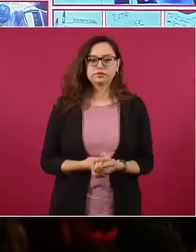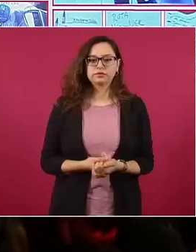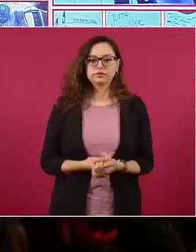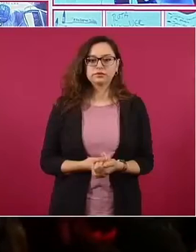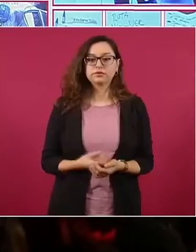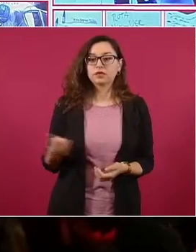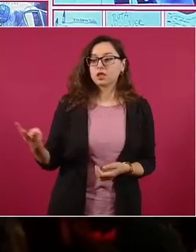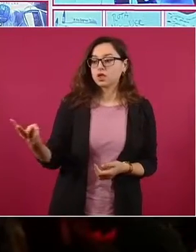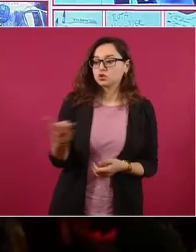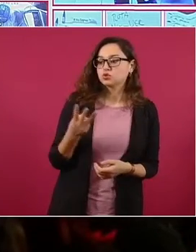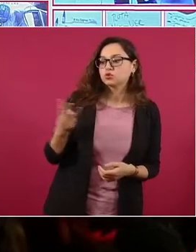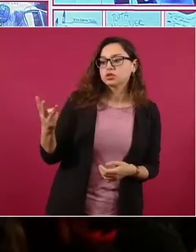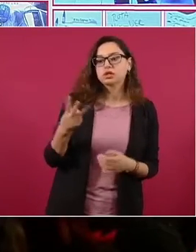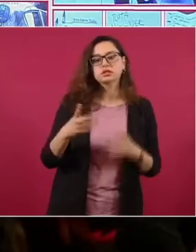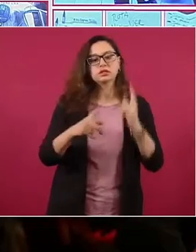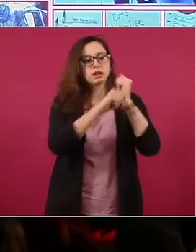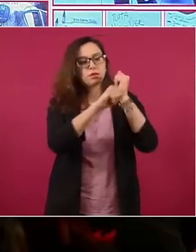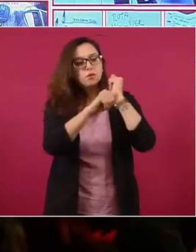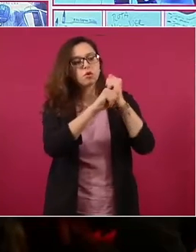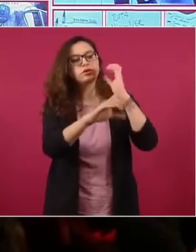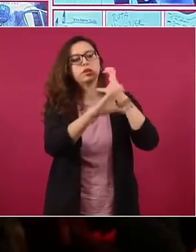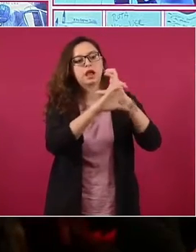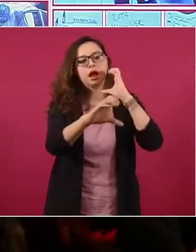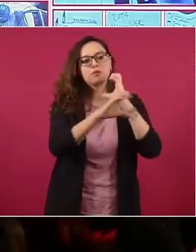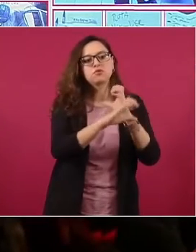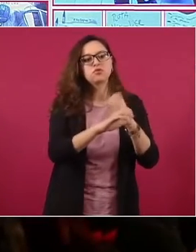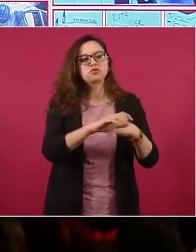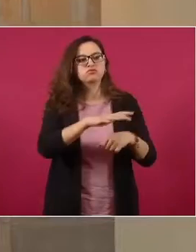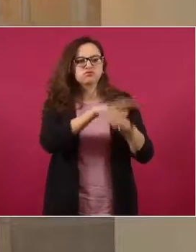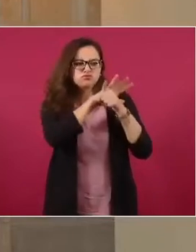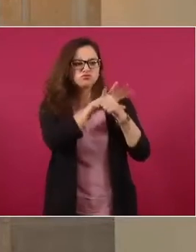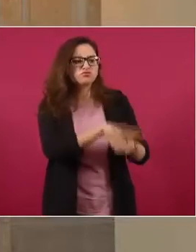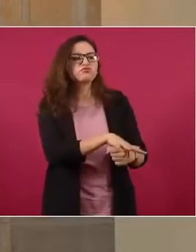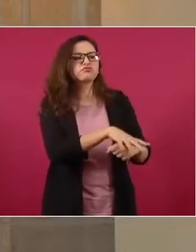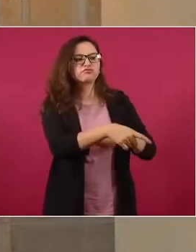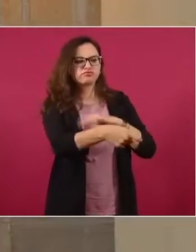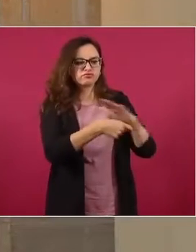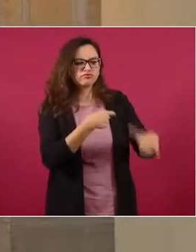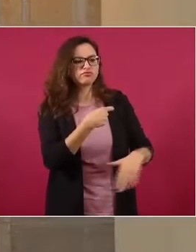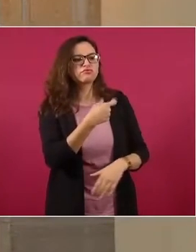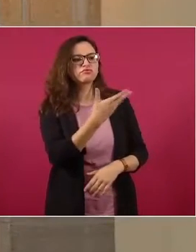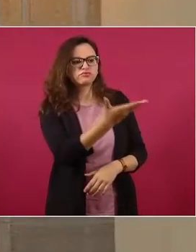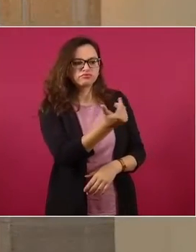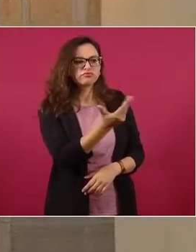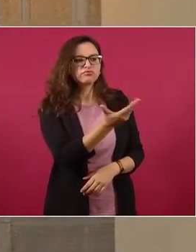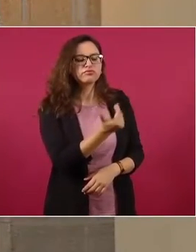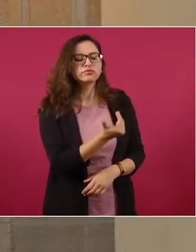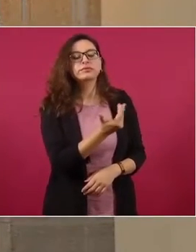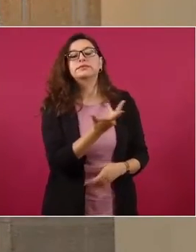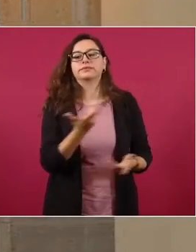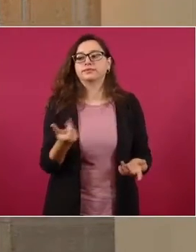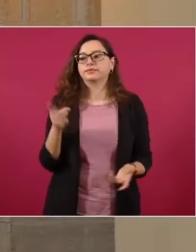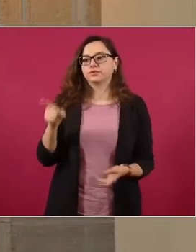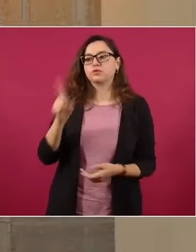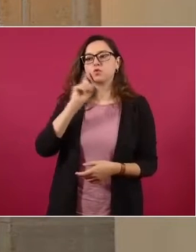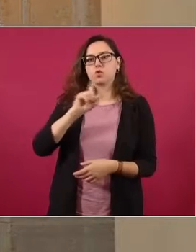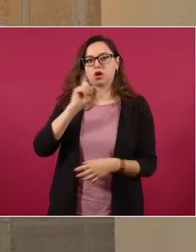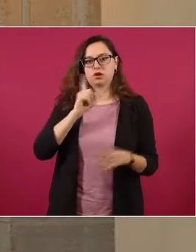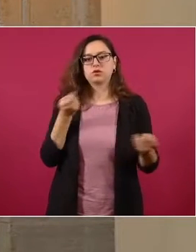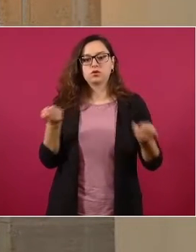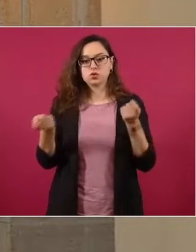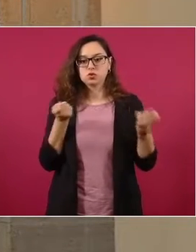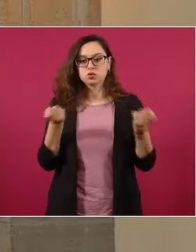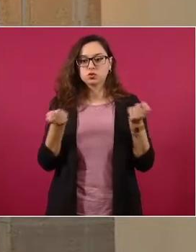una cantidad y estos depósitos iban a parar a cuentas manejadas por esta persona. Siguiente.